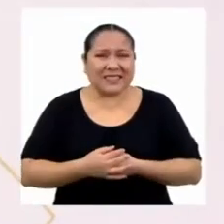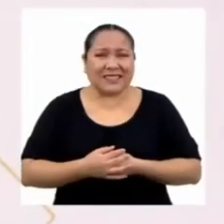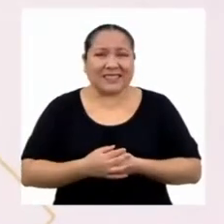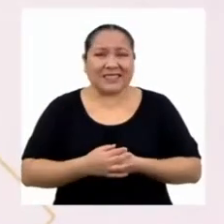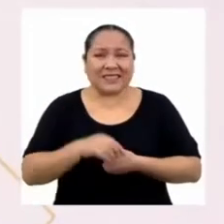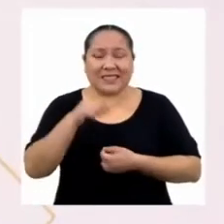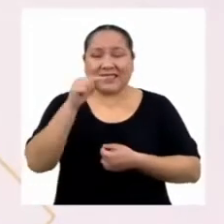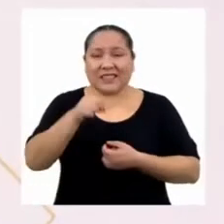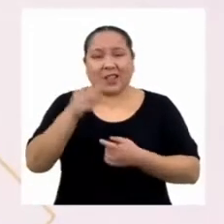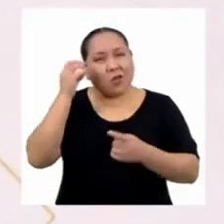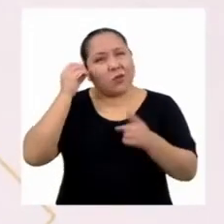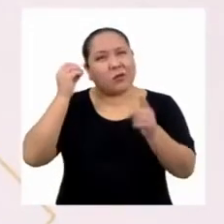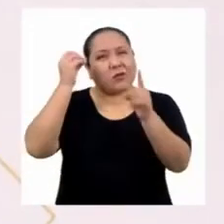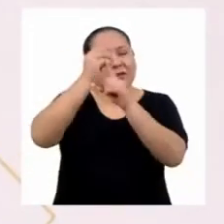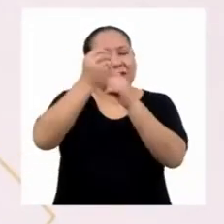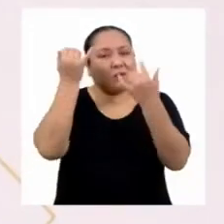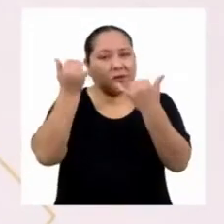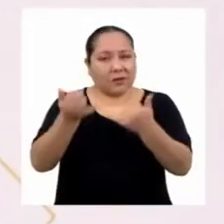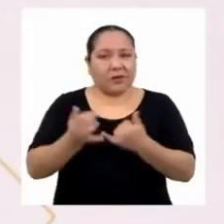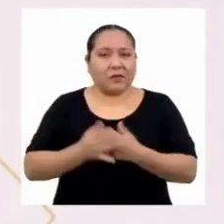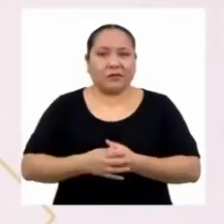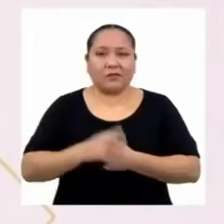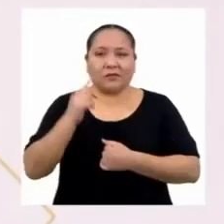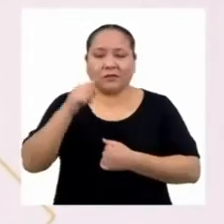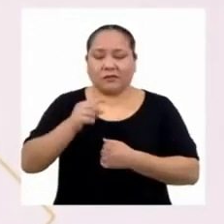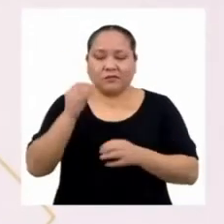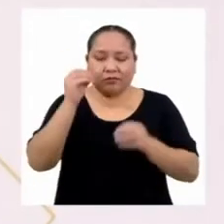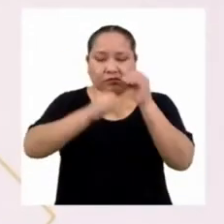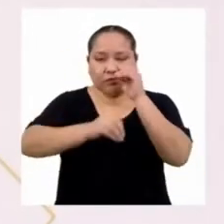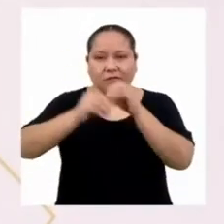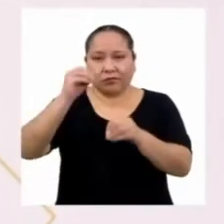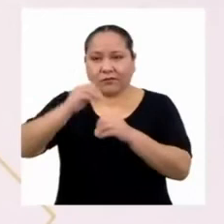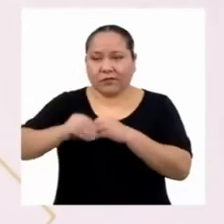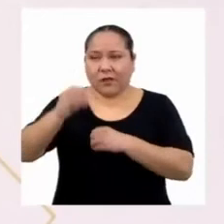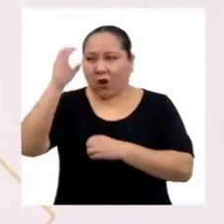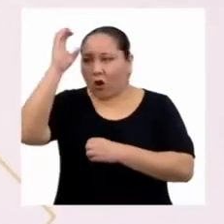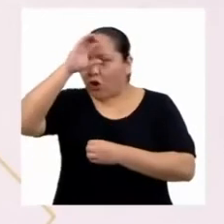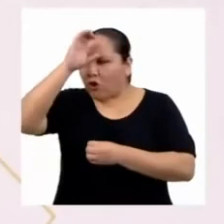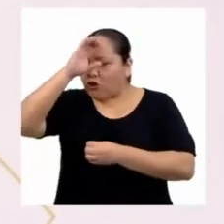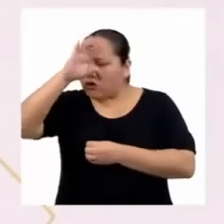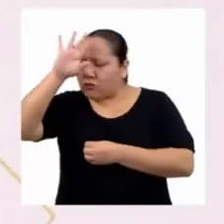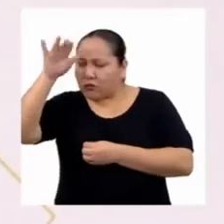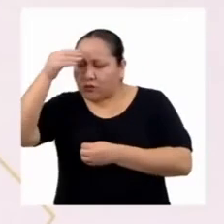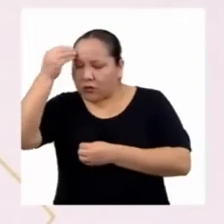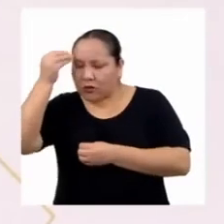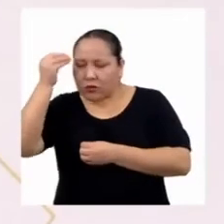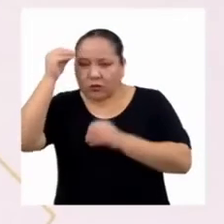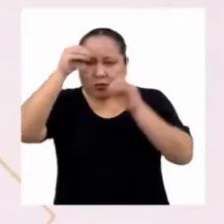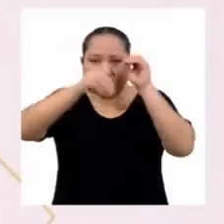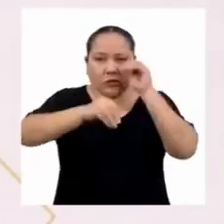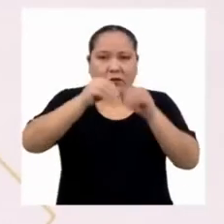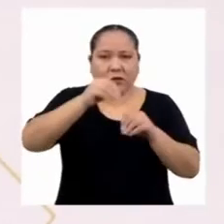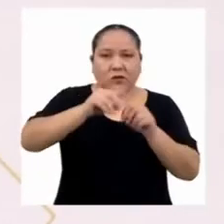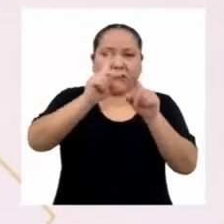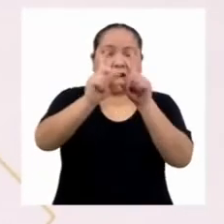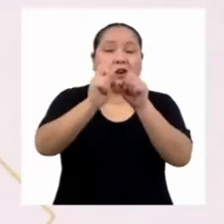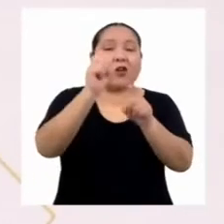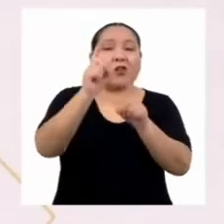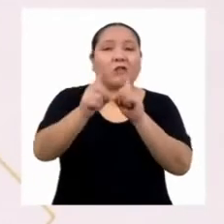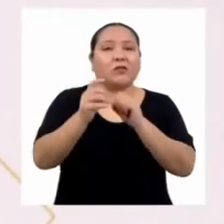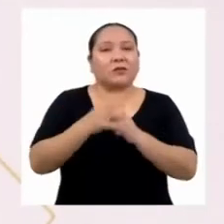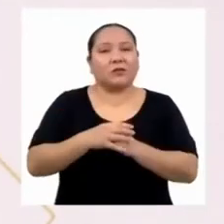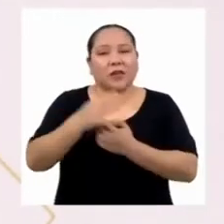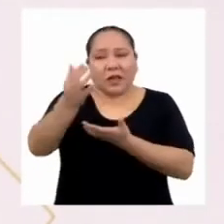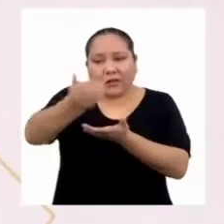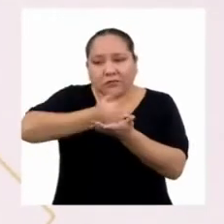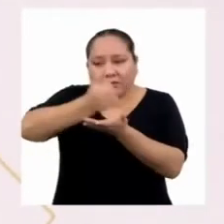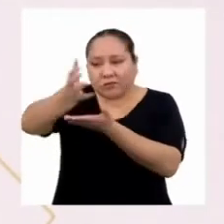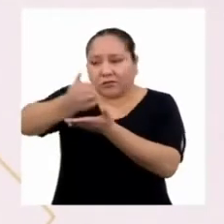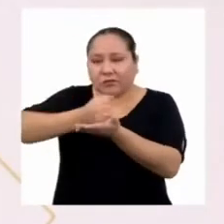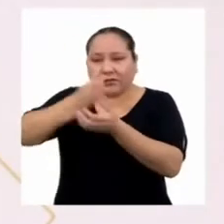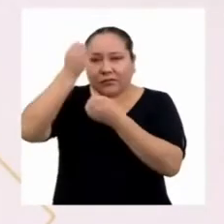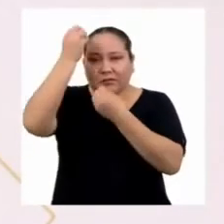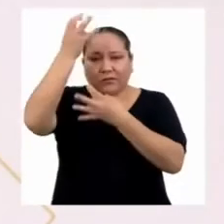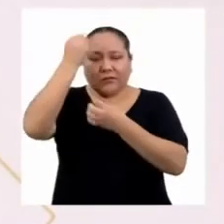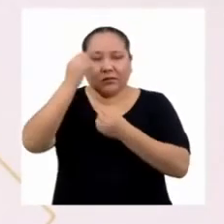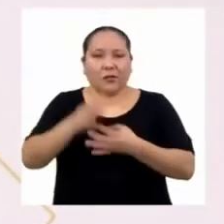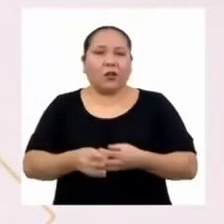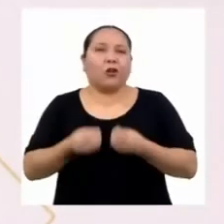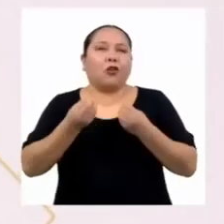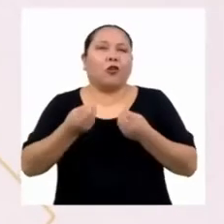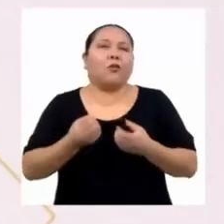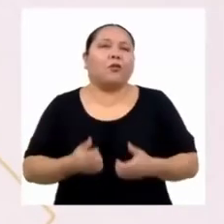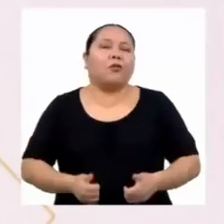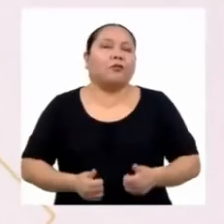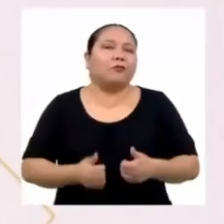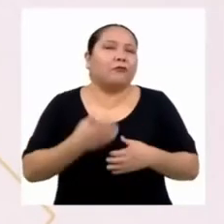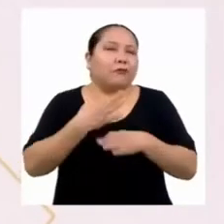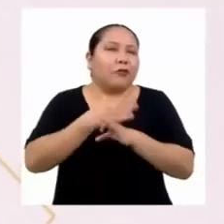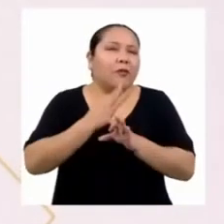Nuestro propósito para hoy fue aplicar nuestros conocimientos elaborando una encuesta para recopilar datos sobre hábitos de